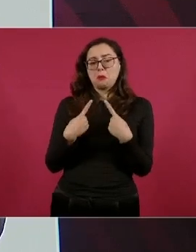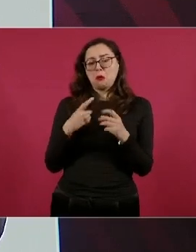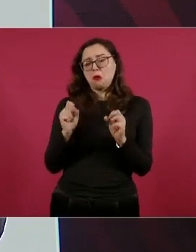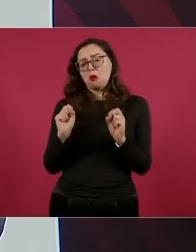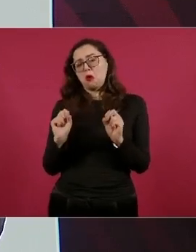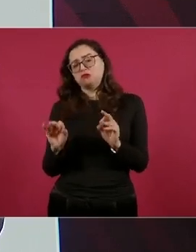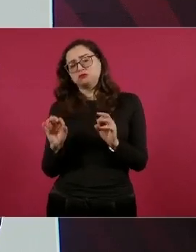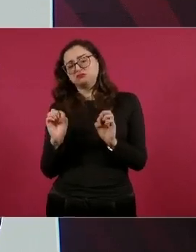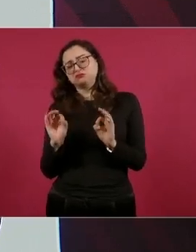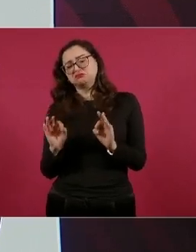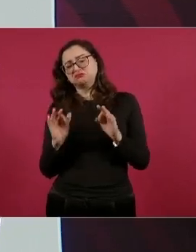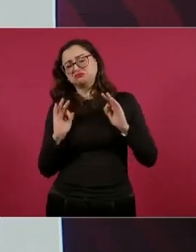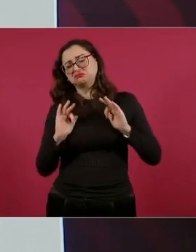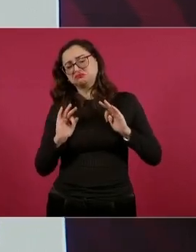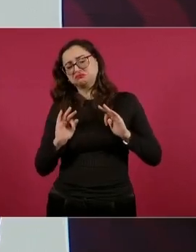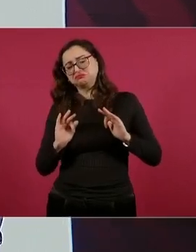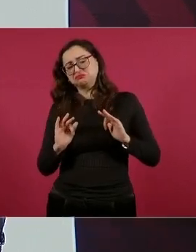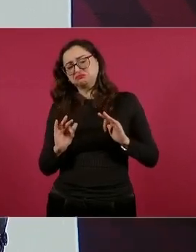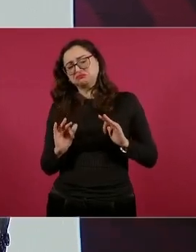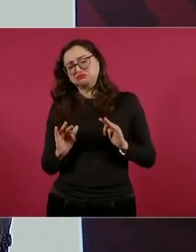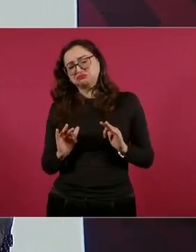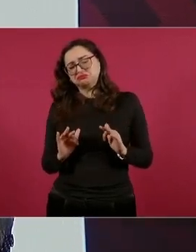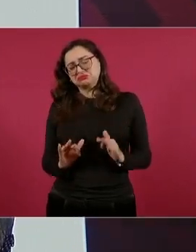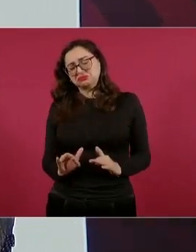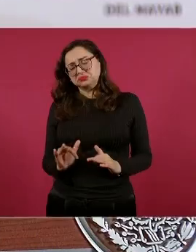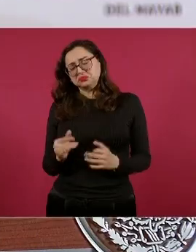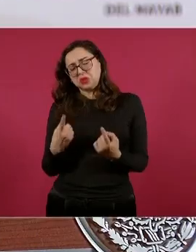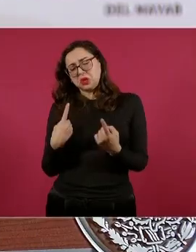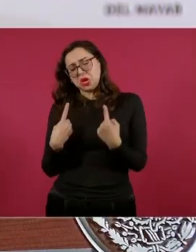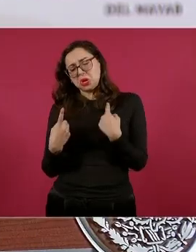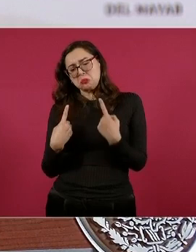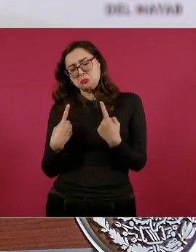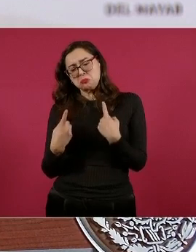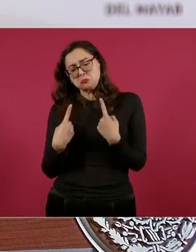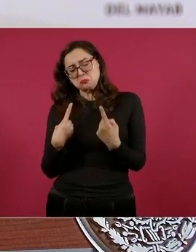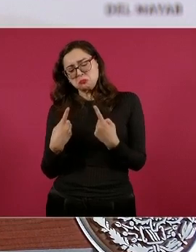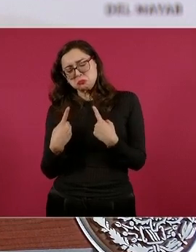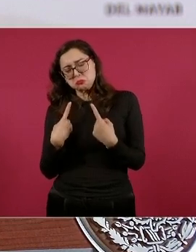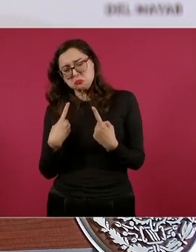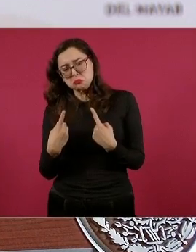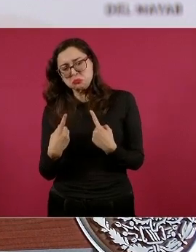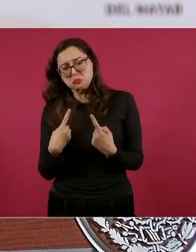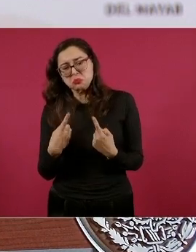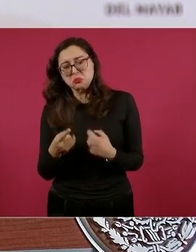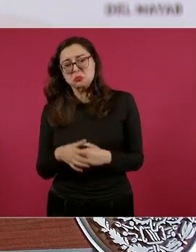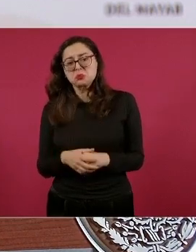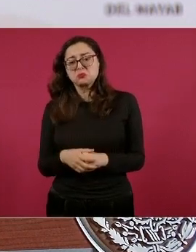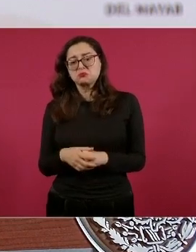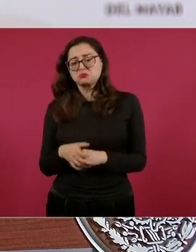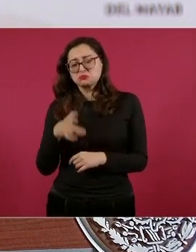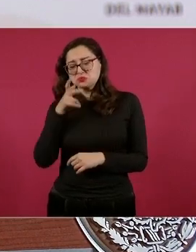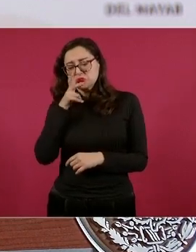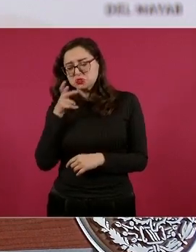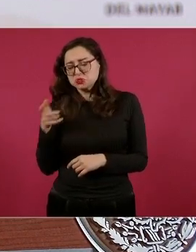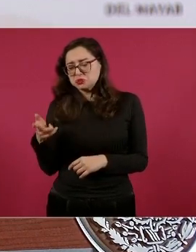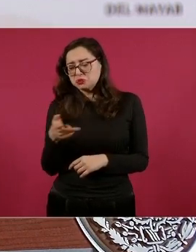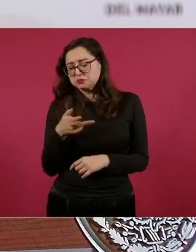oficina, arriba hasta con unas copas de vino